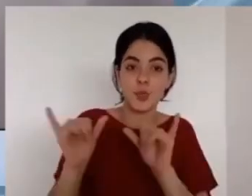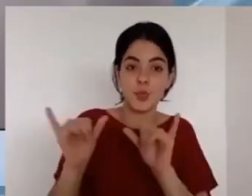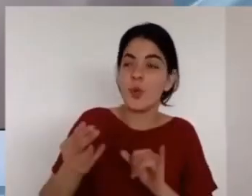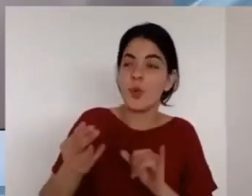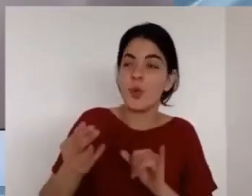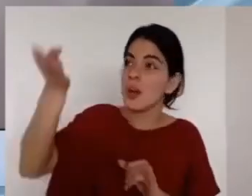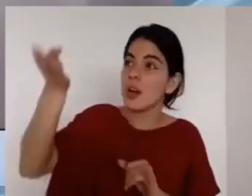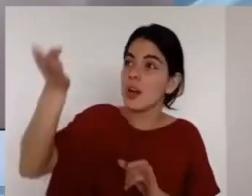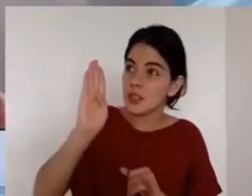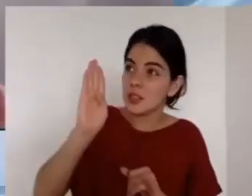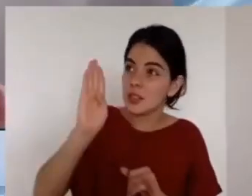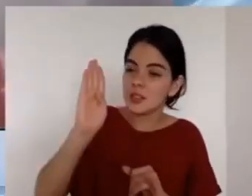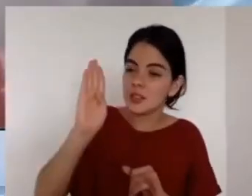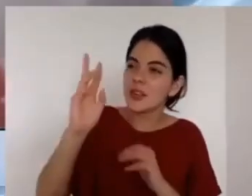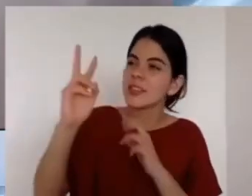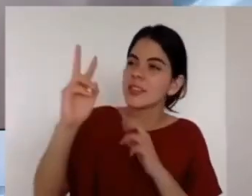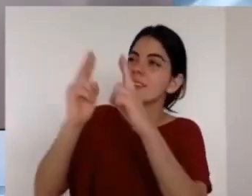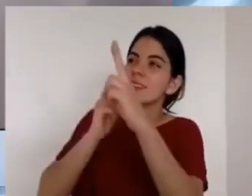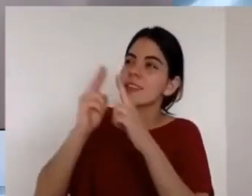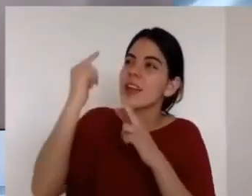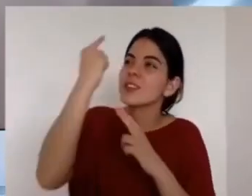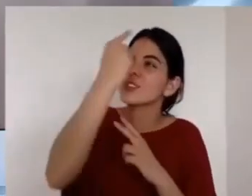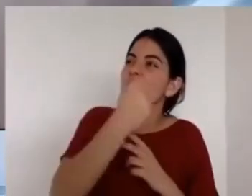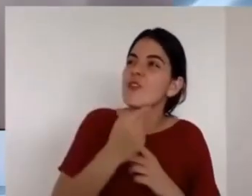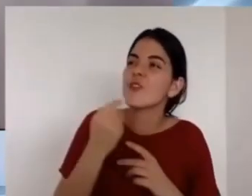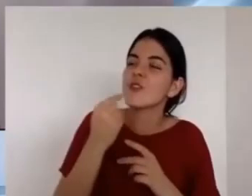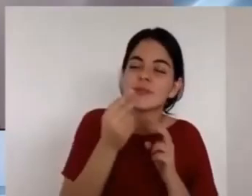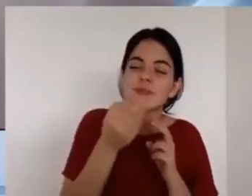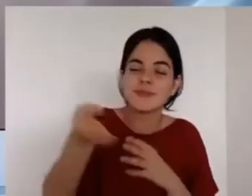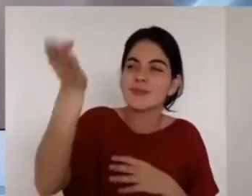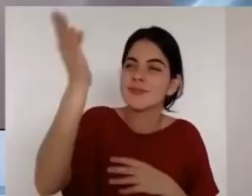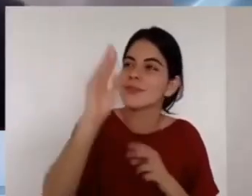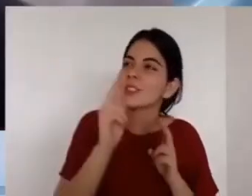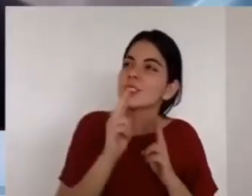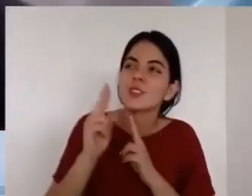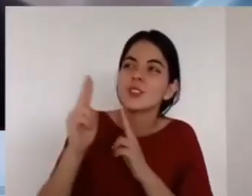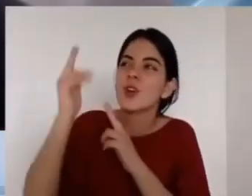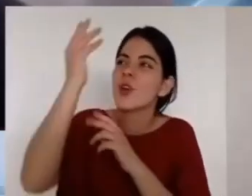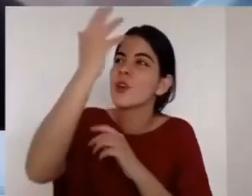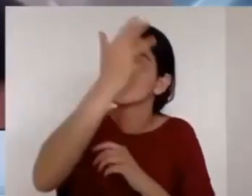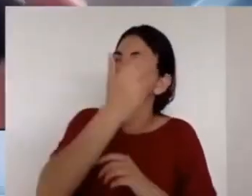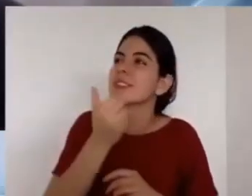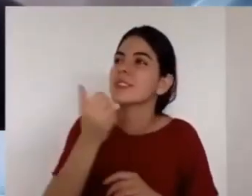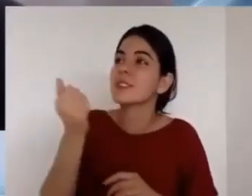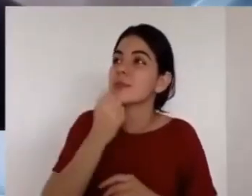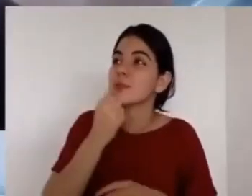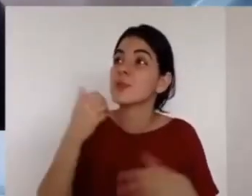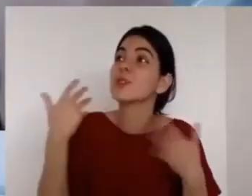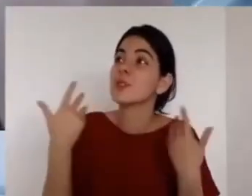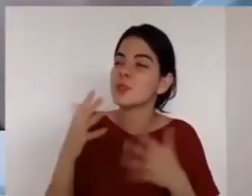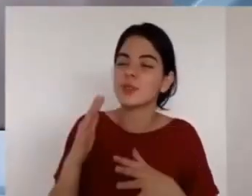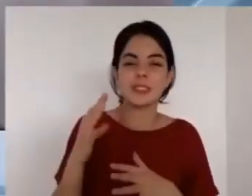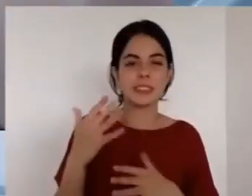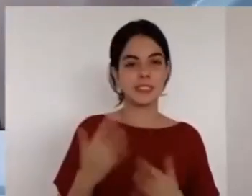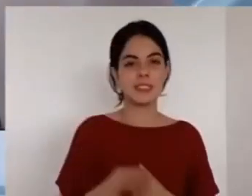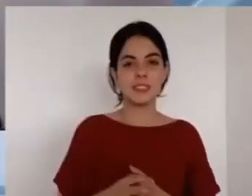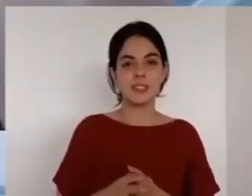a veces estamos enamorados de los dones pero debemos enamorarnos no de los dones